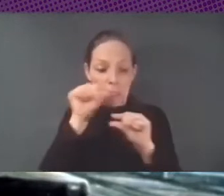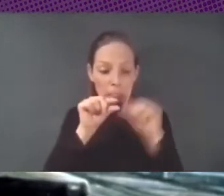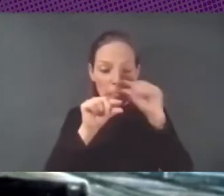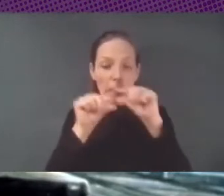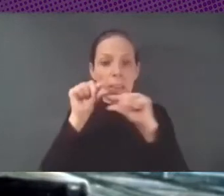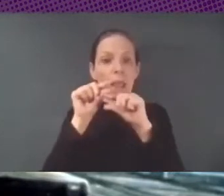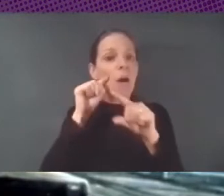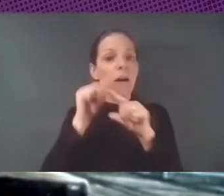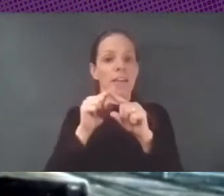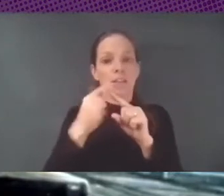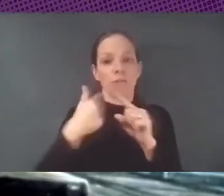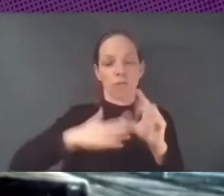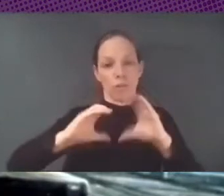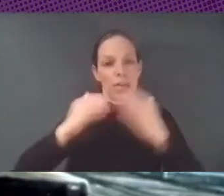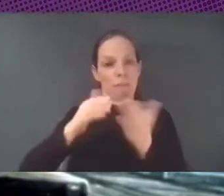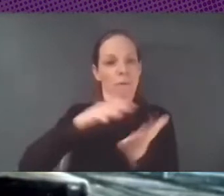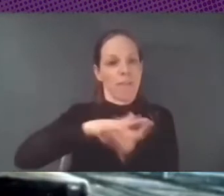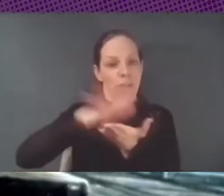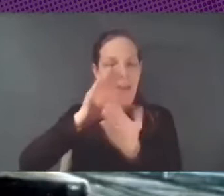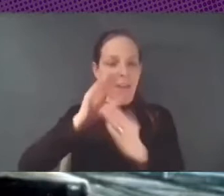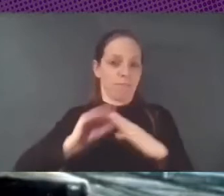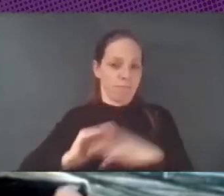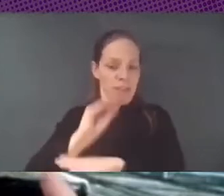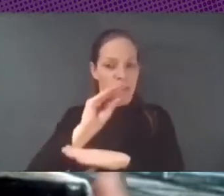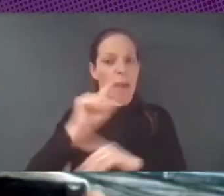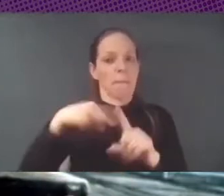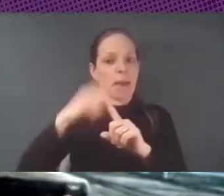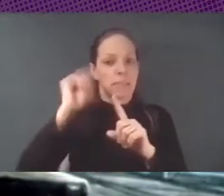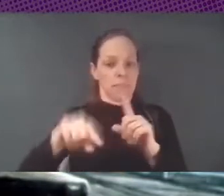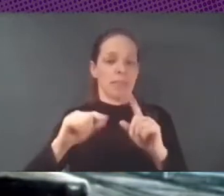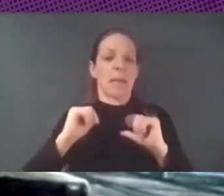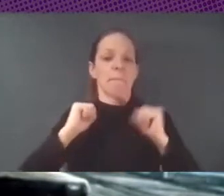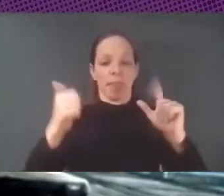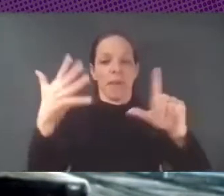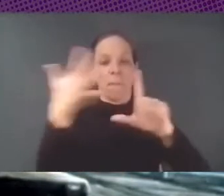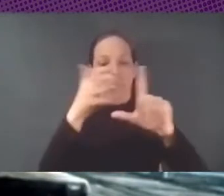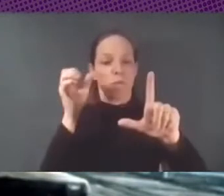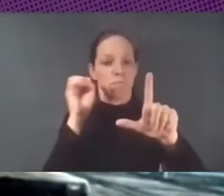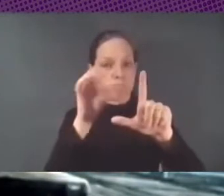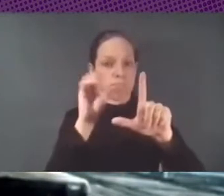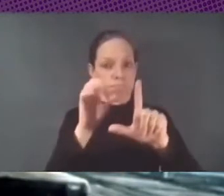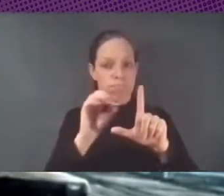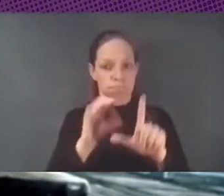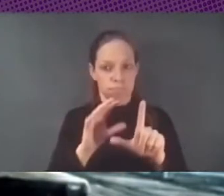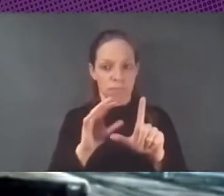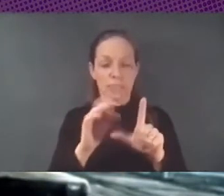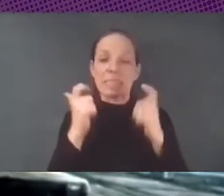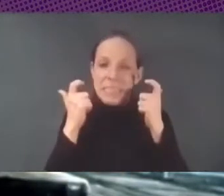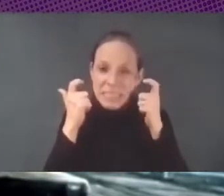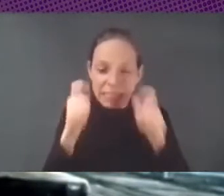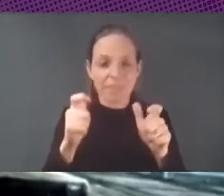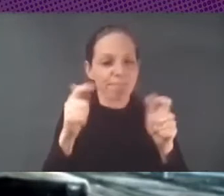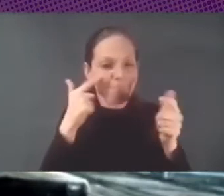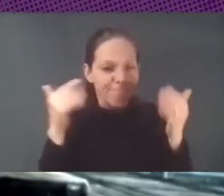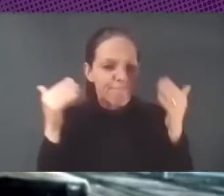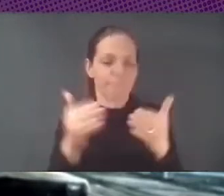y las primeras contribuciones al blog, en una sección dedicada del Big Data from the South, de la